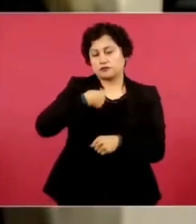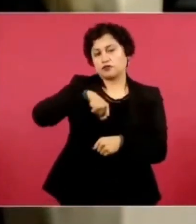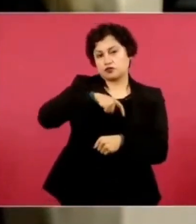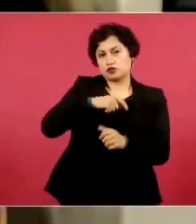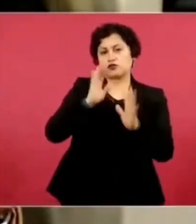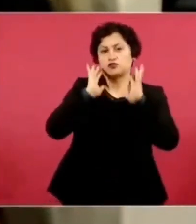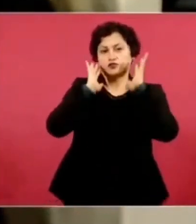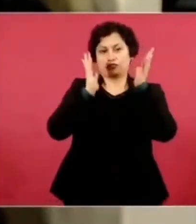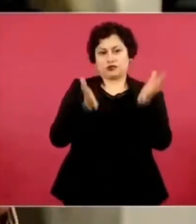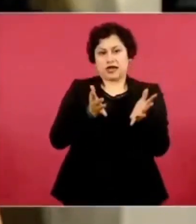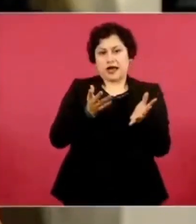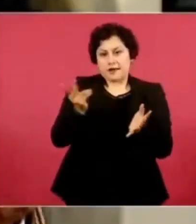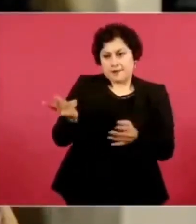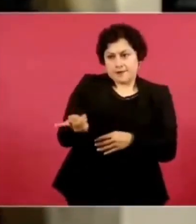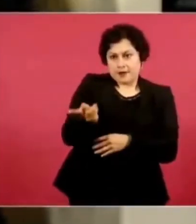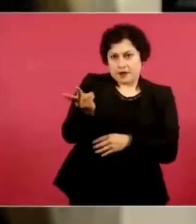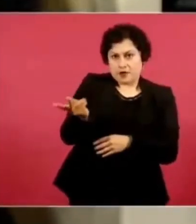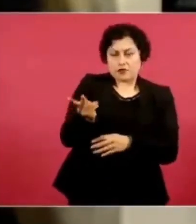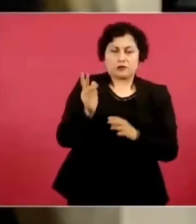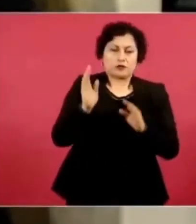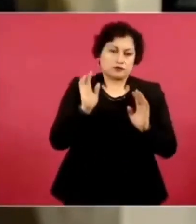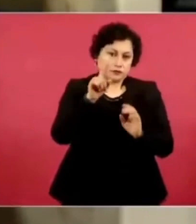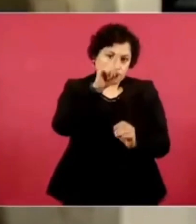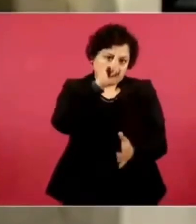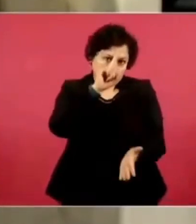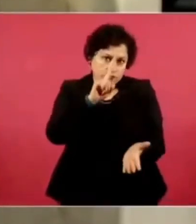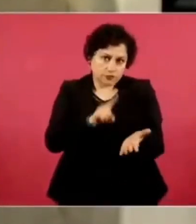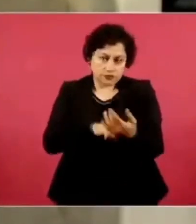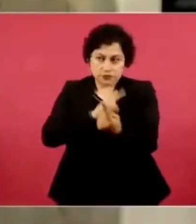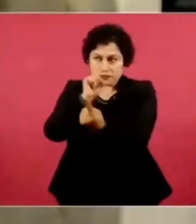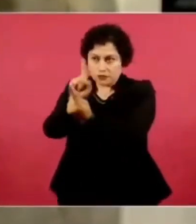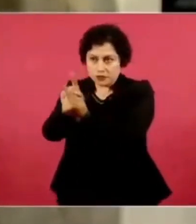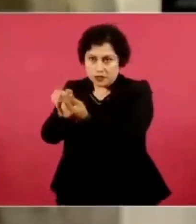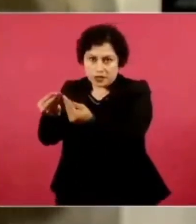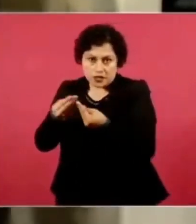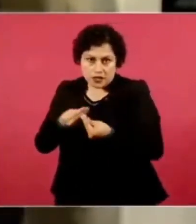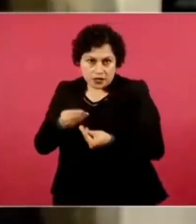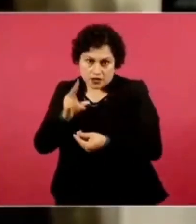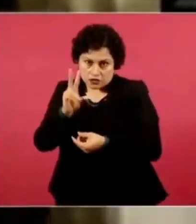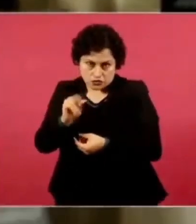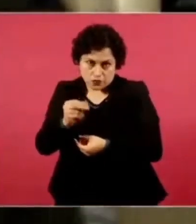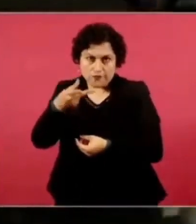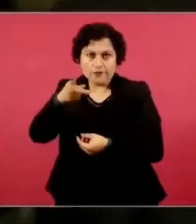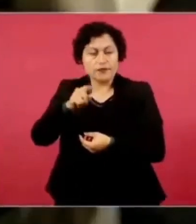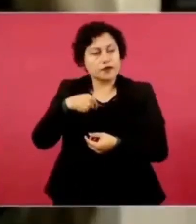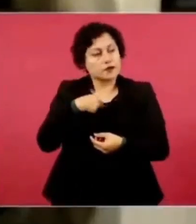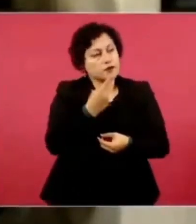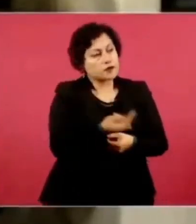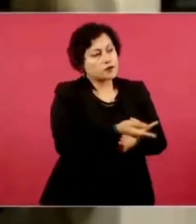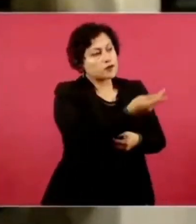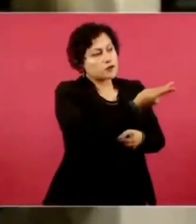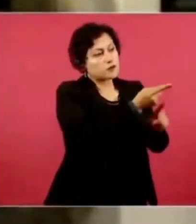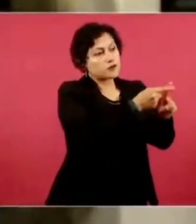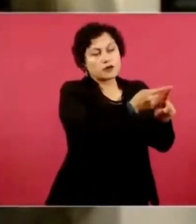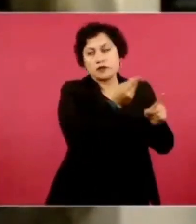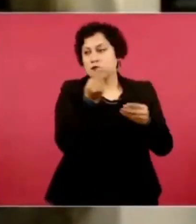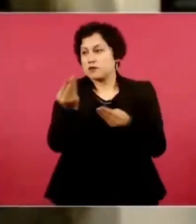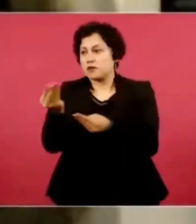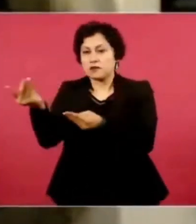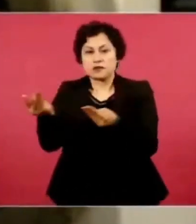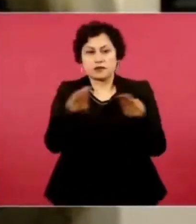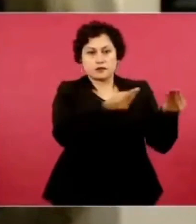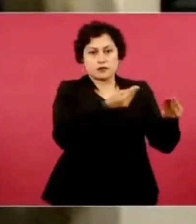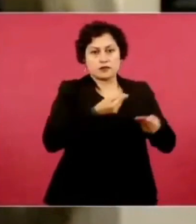transparencia, no vaya a pensar que estamos esperando a que nos atiendan de esta forma, pero como en transparencia nos han dado respuestas en el sentido de que